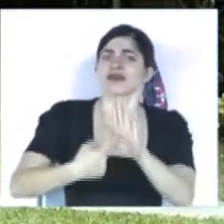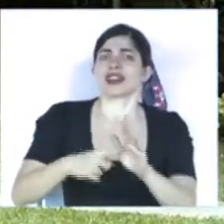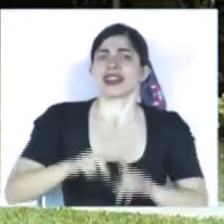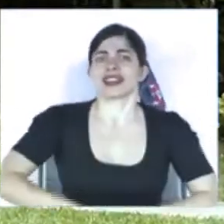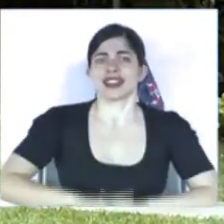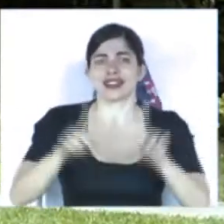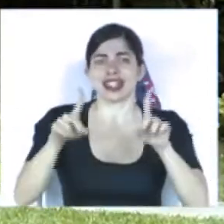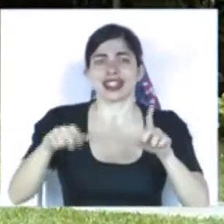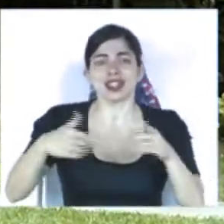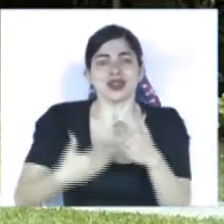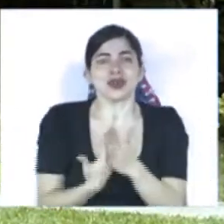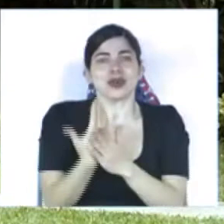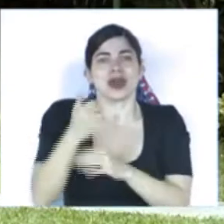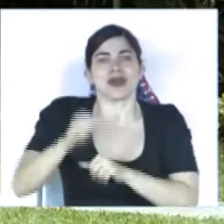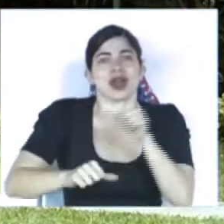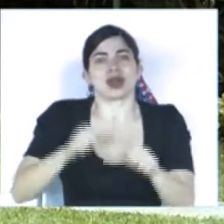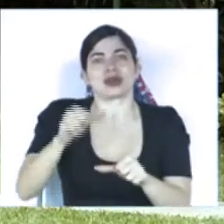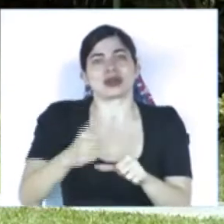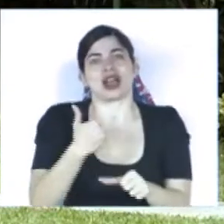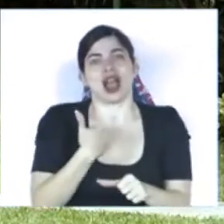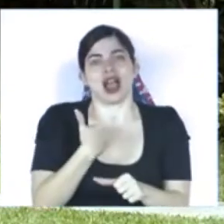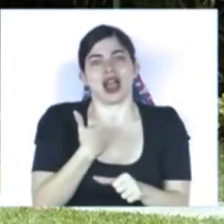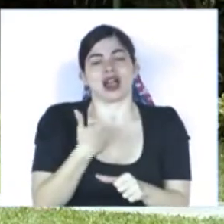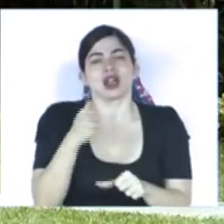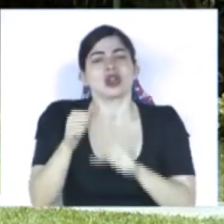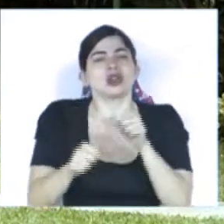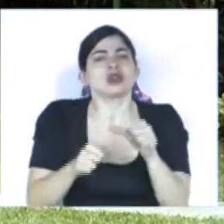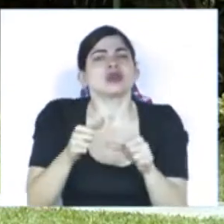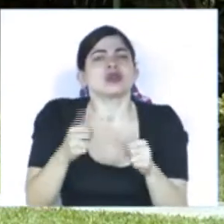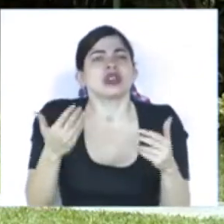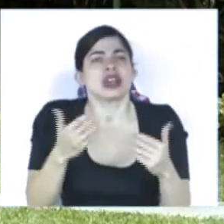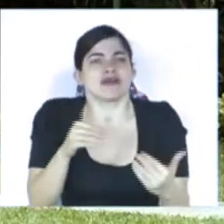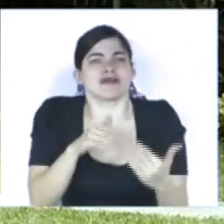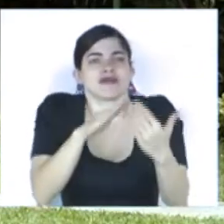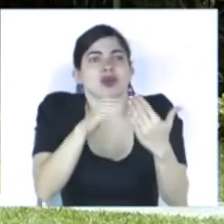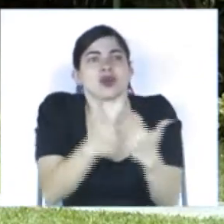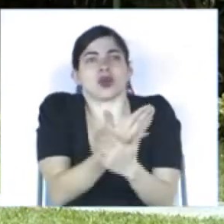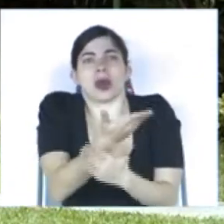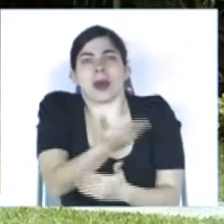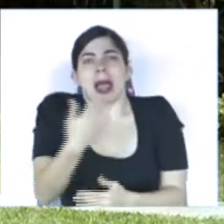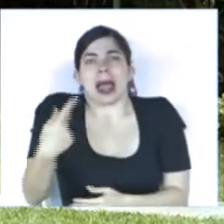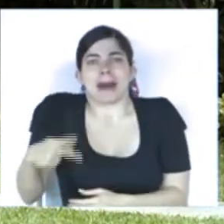lucha que tenemos contra una nueva amenaza.